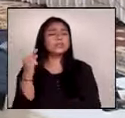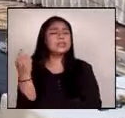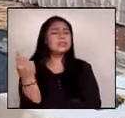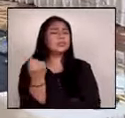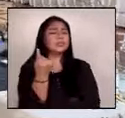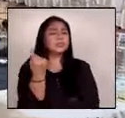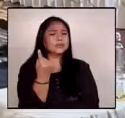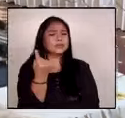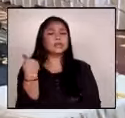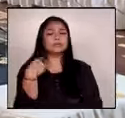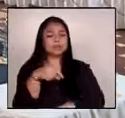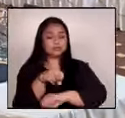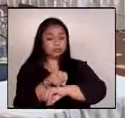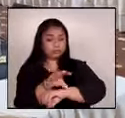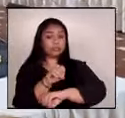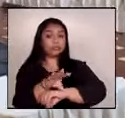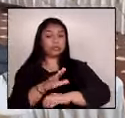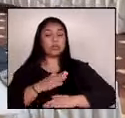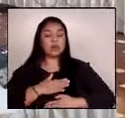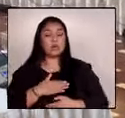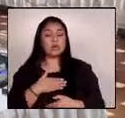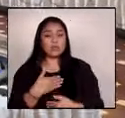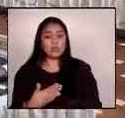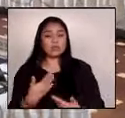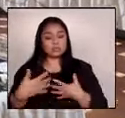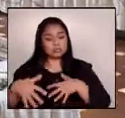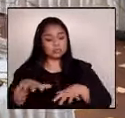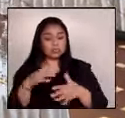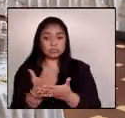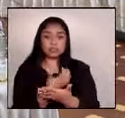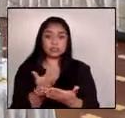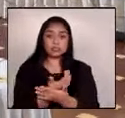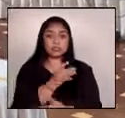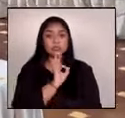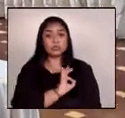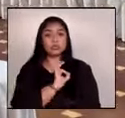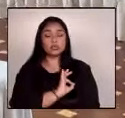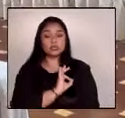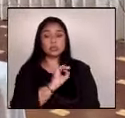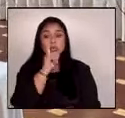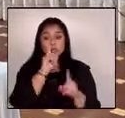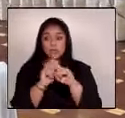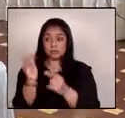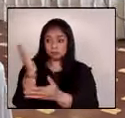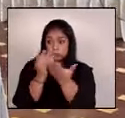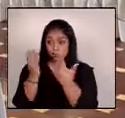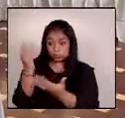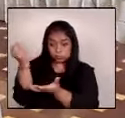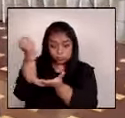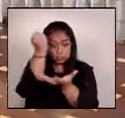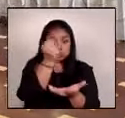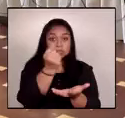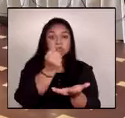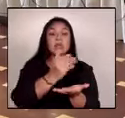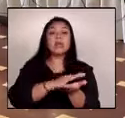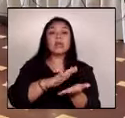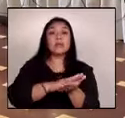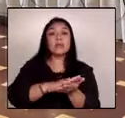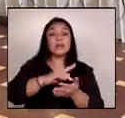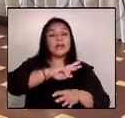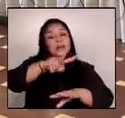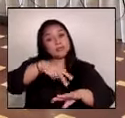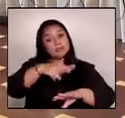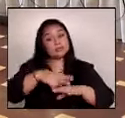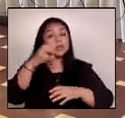para fomentar la confianza de los actores económicos y sociales y atraer la inversión nacional y extranjera